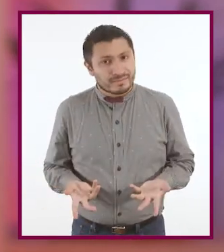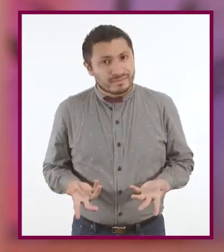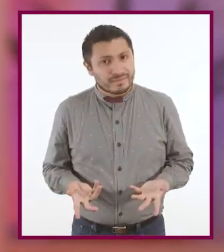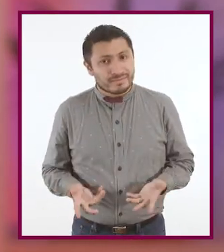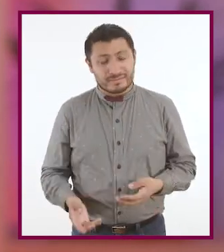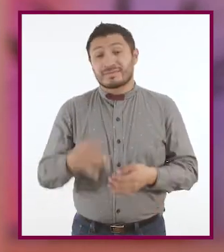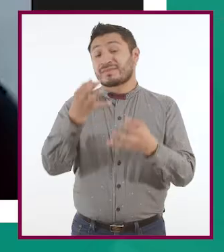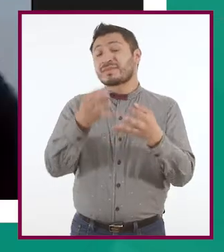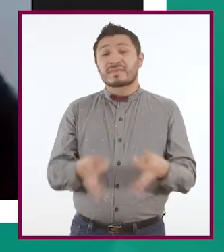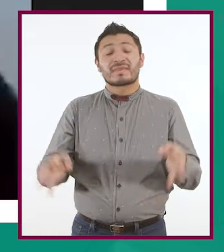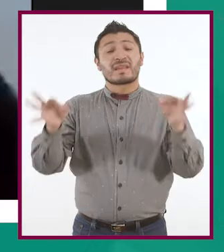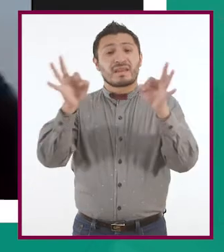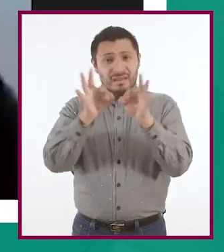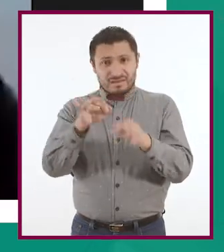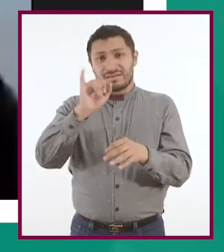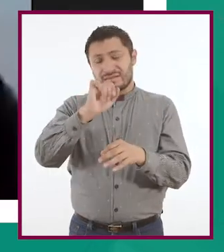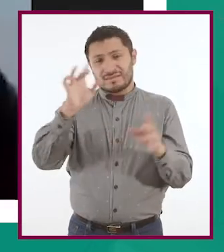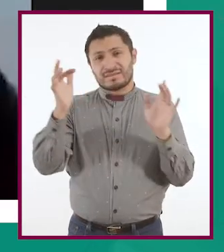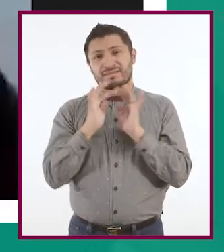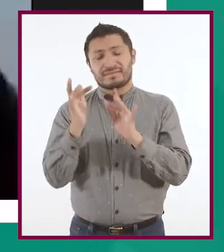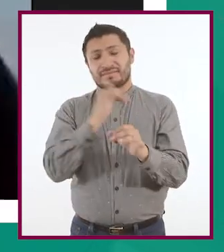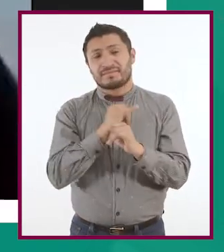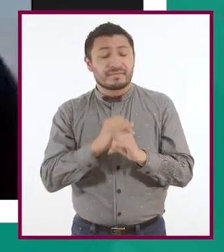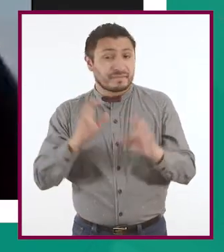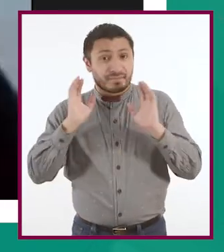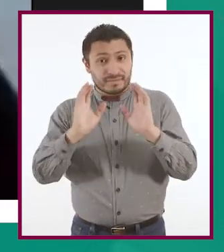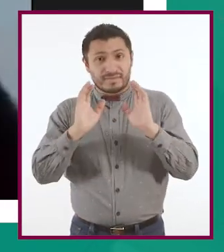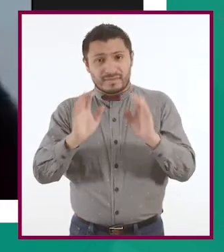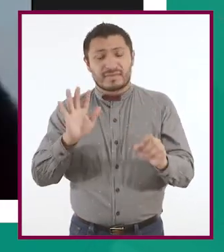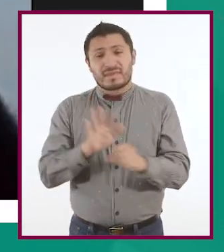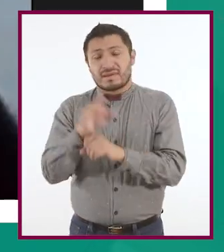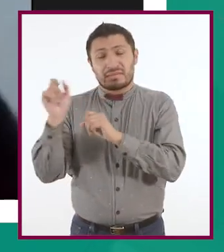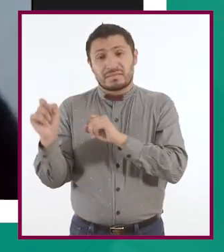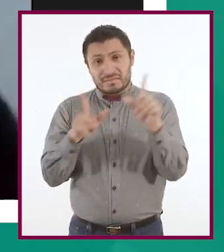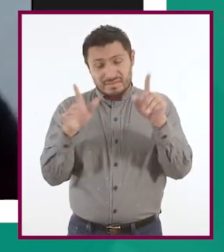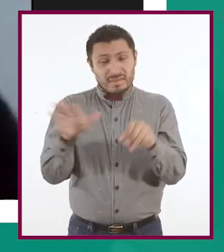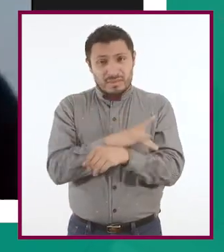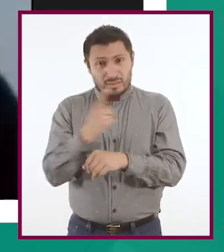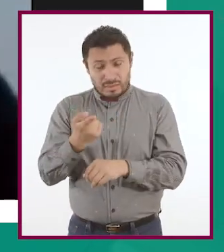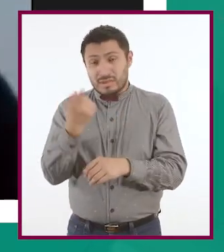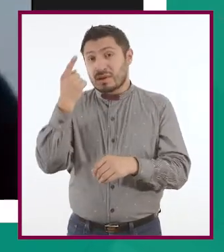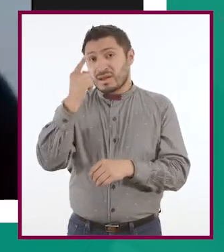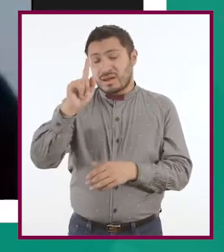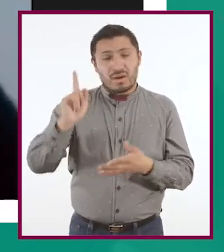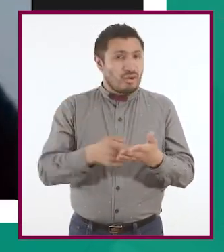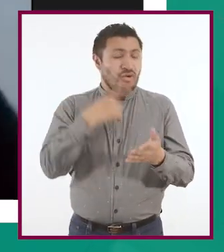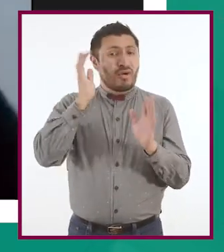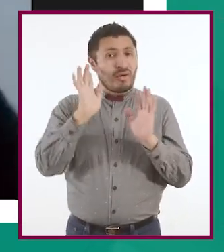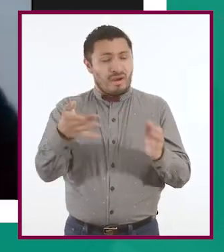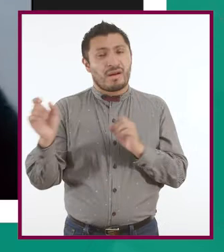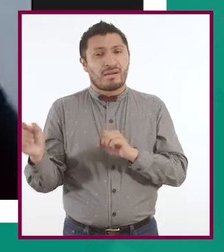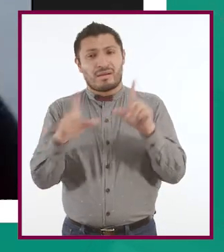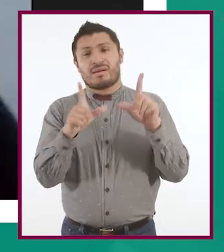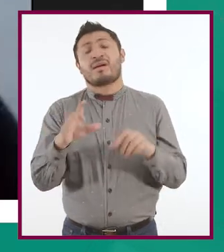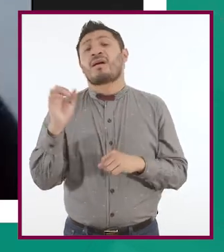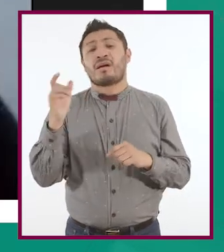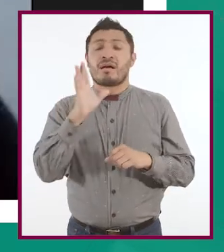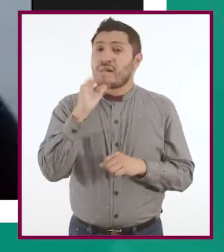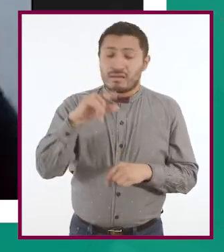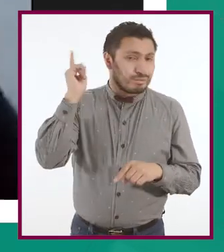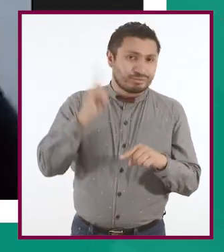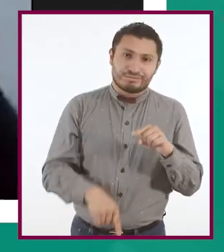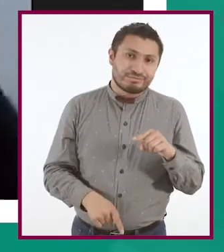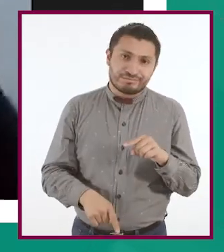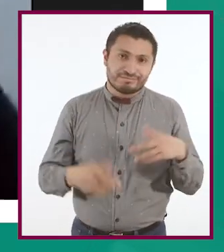cuidar lo que subimos, porque una vez que se sube algo ya no se puede